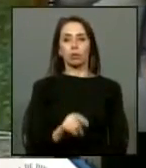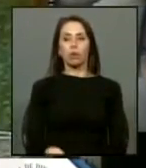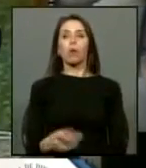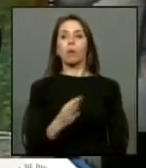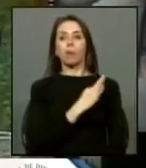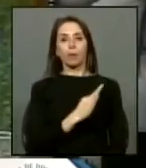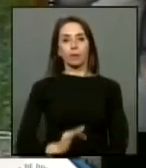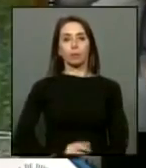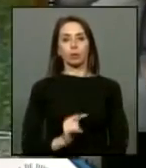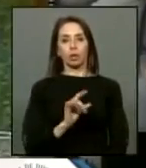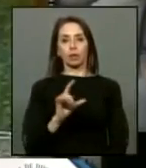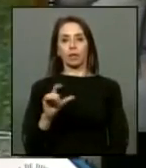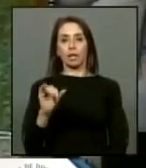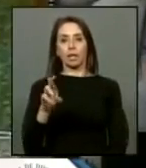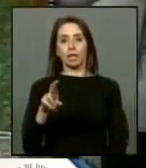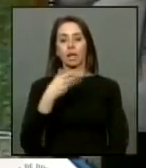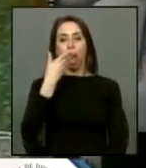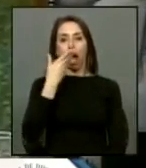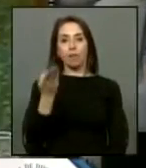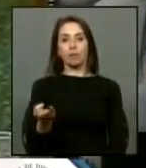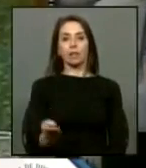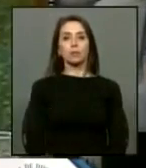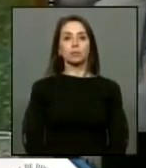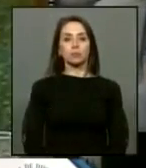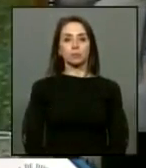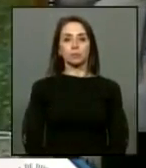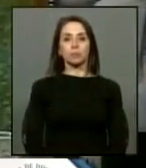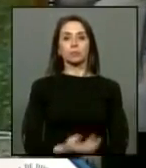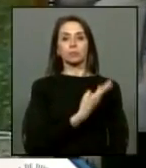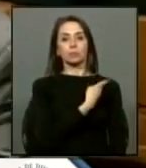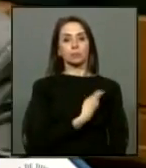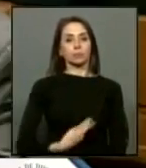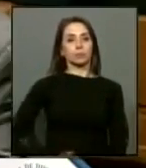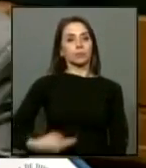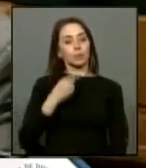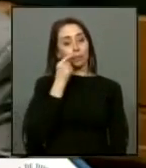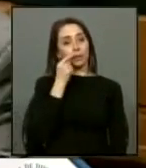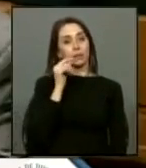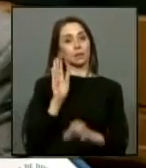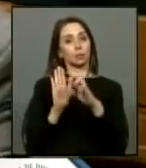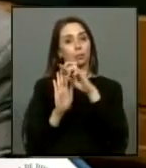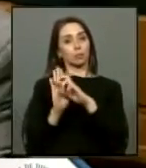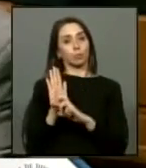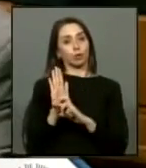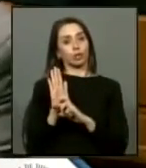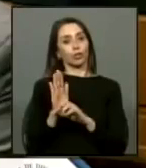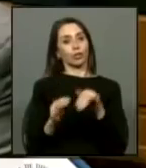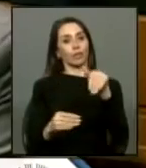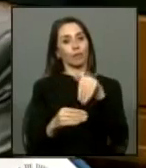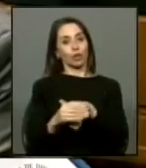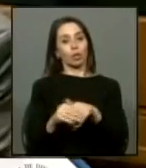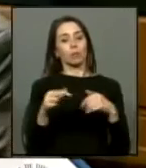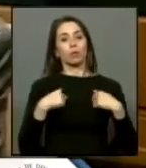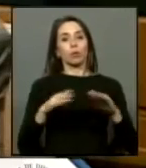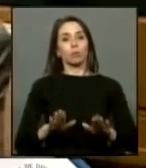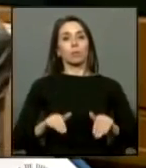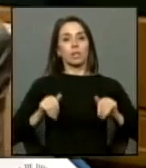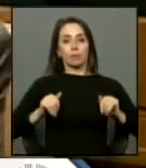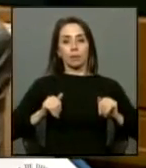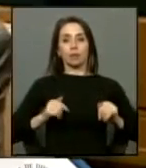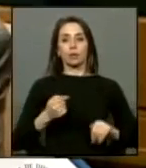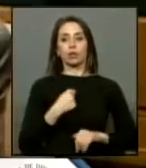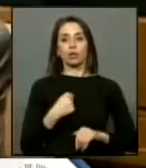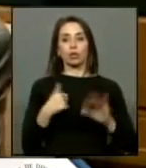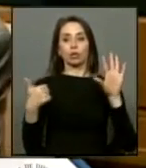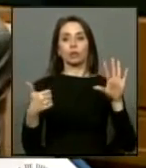diputado señor telier tiene la palabra presidente en el proyecto que vamos a votar yo me quiero inhabilitar porque yo estuve